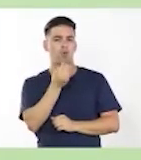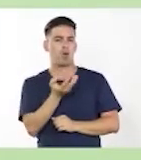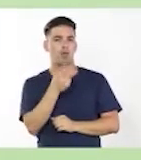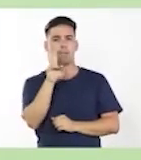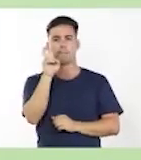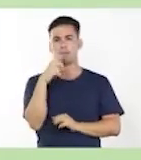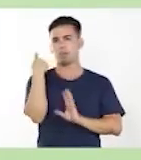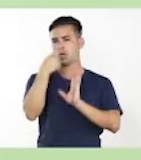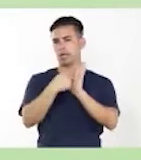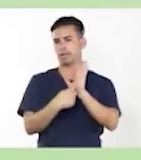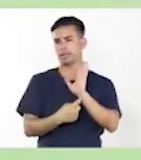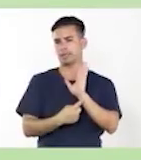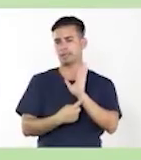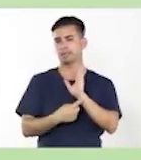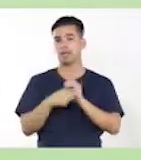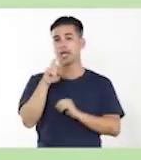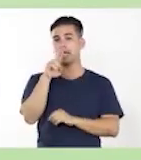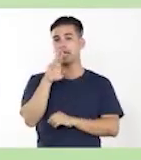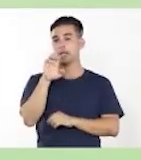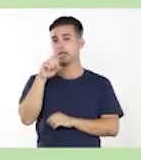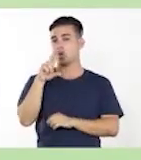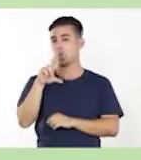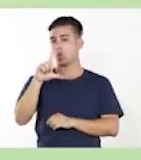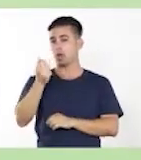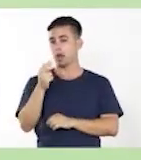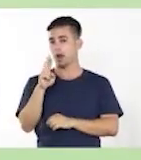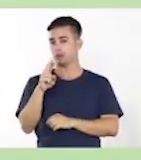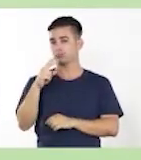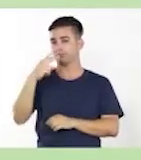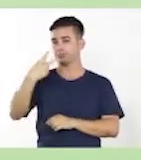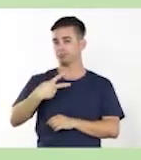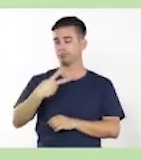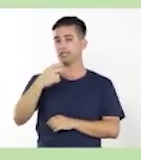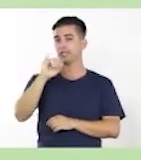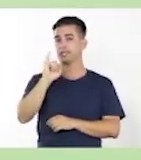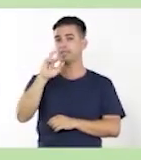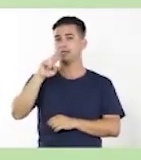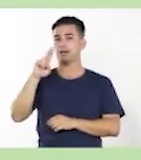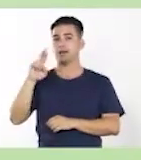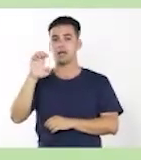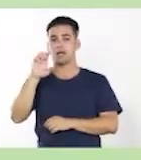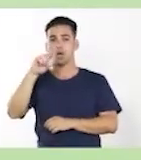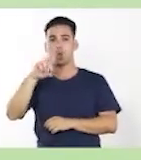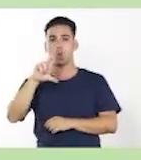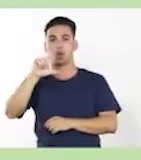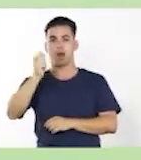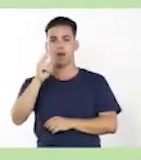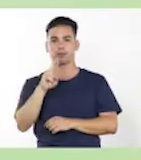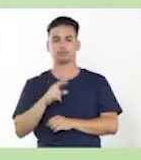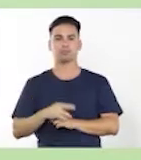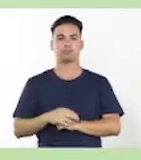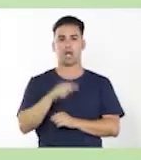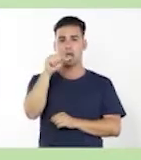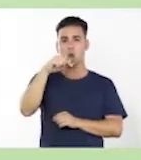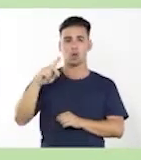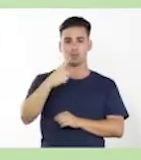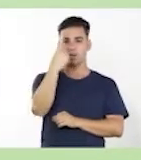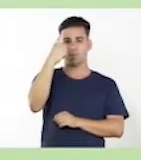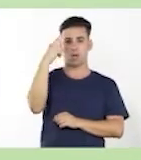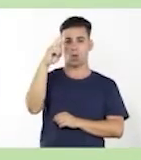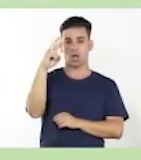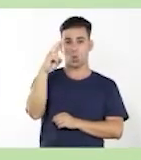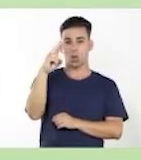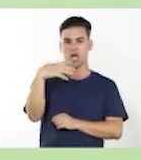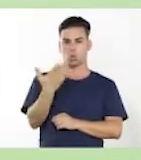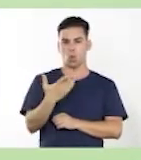regular o irregular. Ahora, ¿cuándo es un verbo regular? Un verbo es regular cuando no es